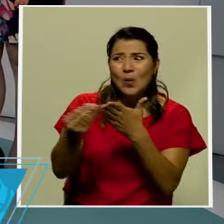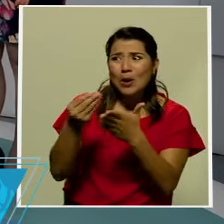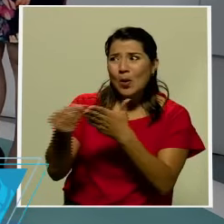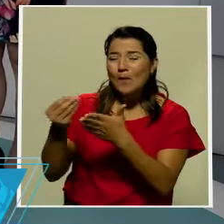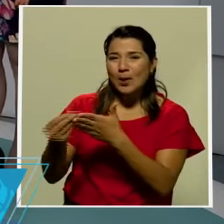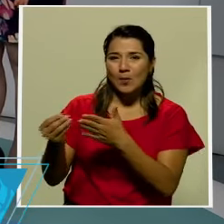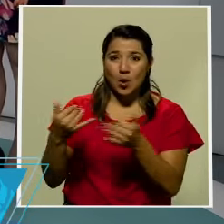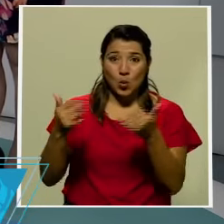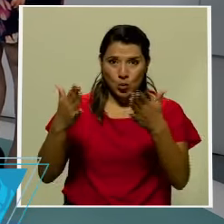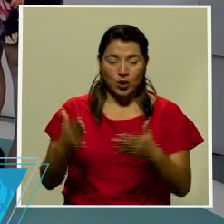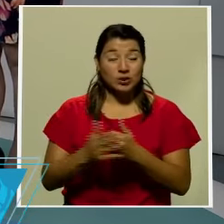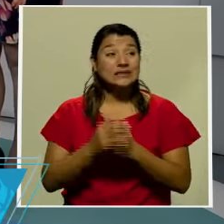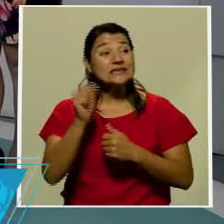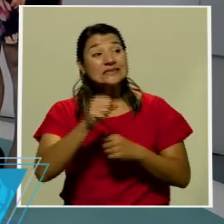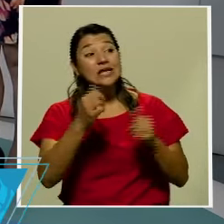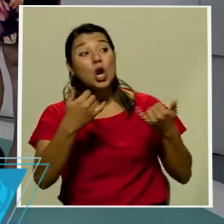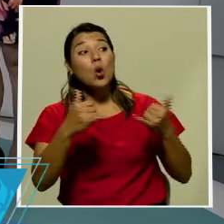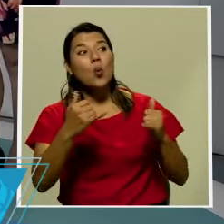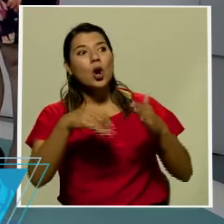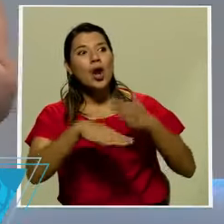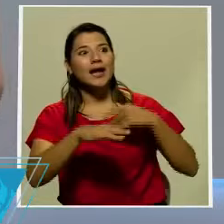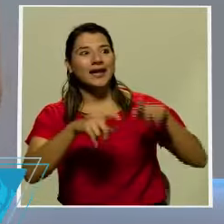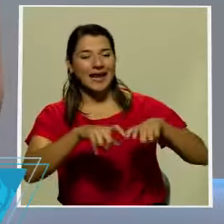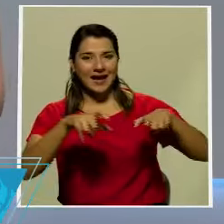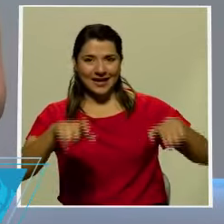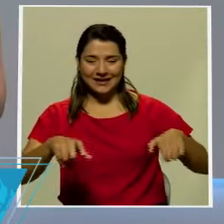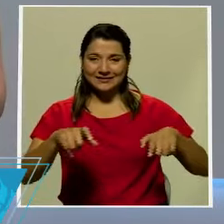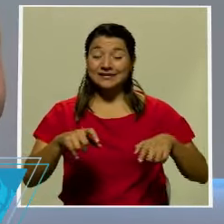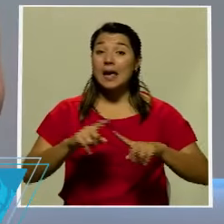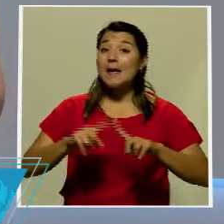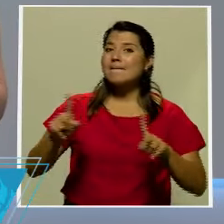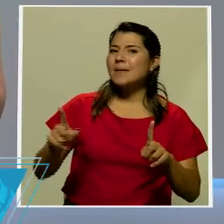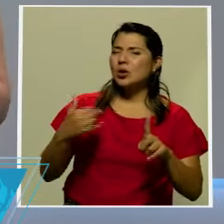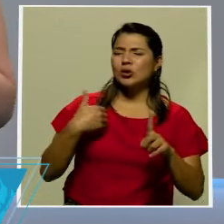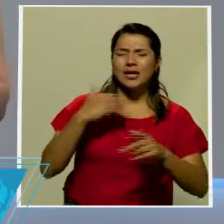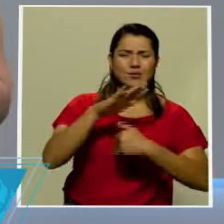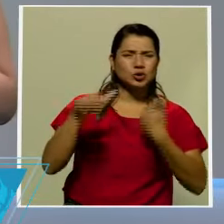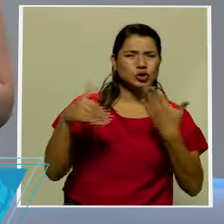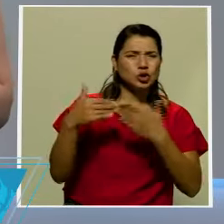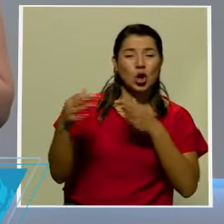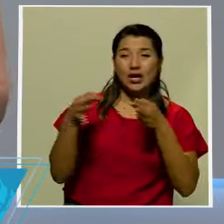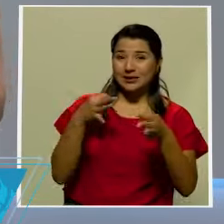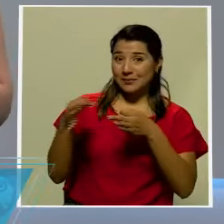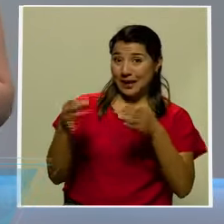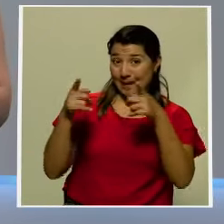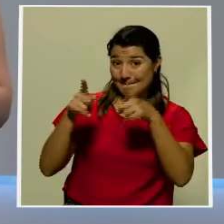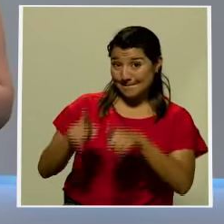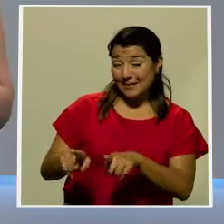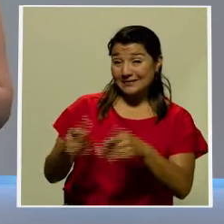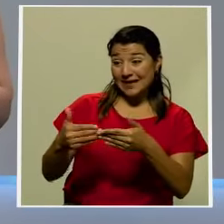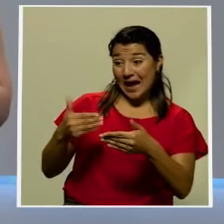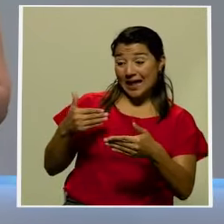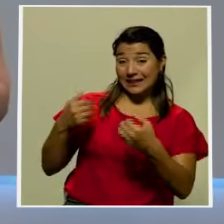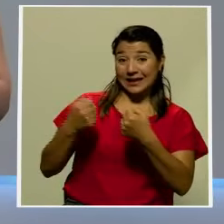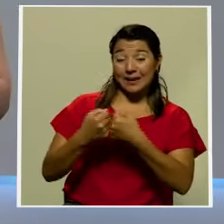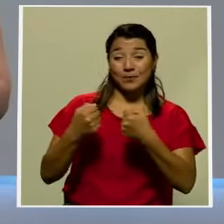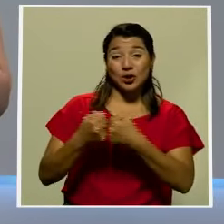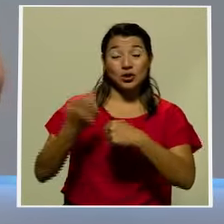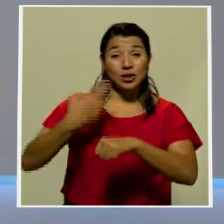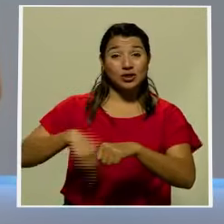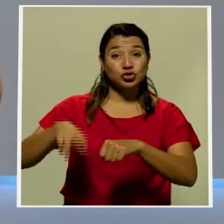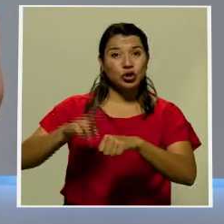ganan en la cancha. cancha, ahí mismo. Pero bueno, vamos a tener por supuesto todo el detalle de lo que está pasando antes de este campeonato nacional.